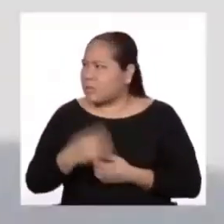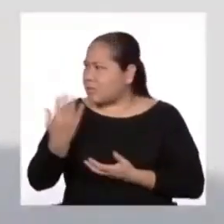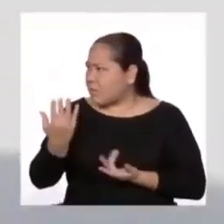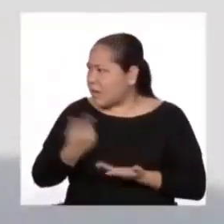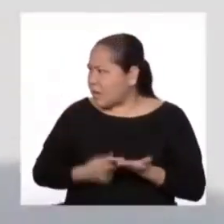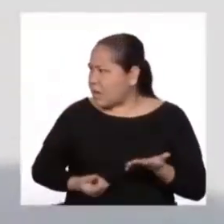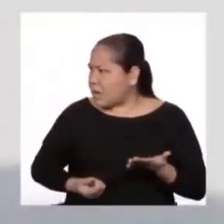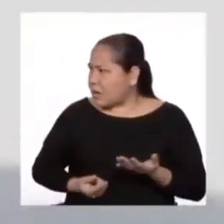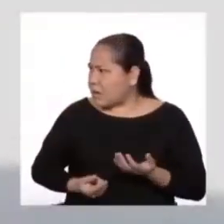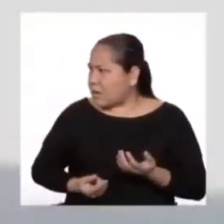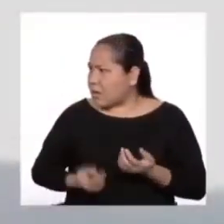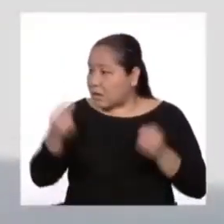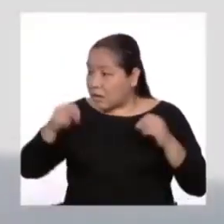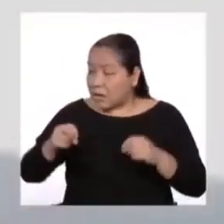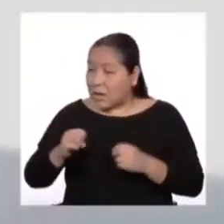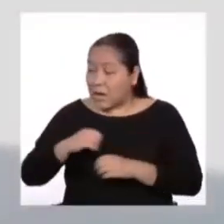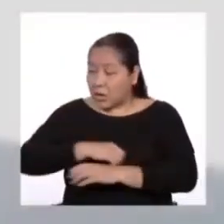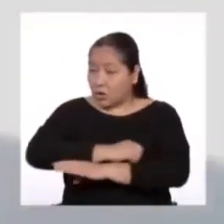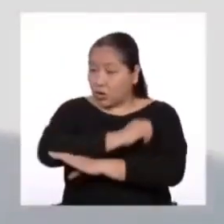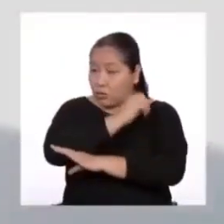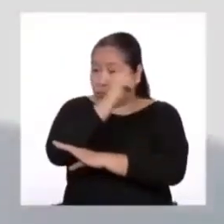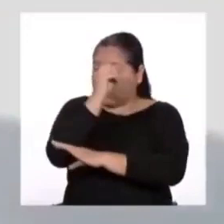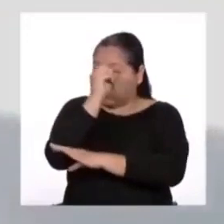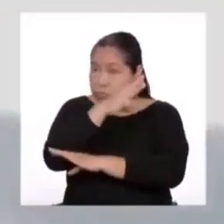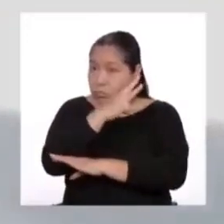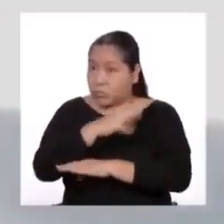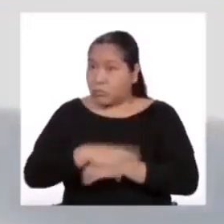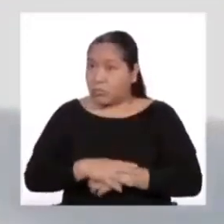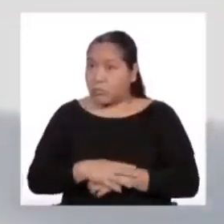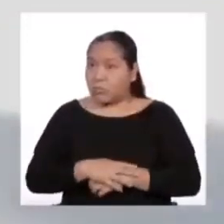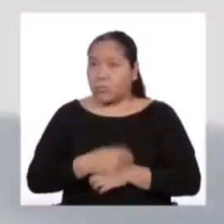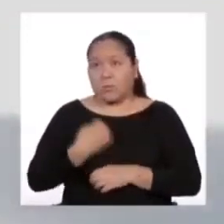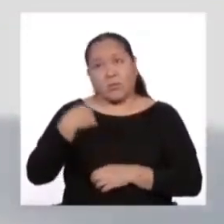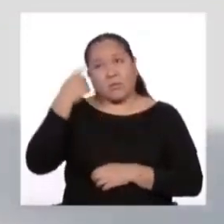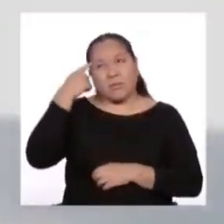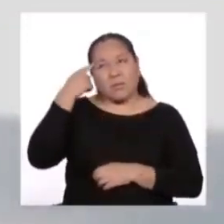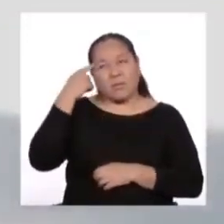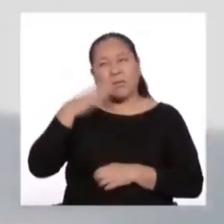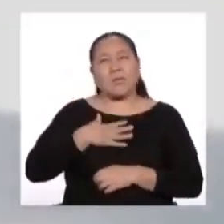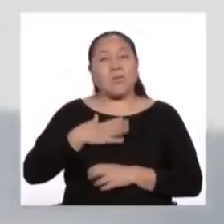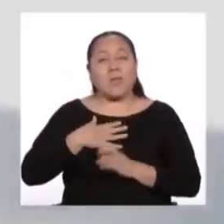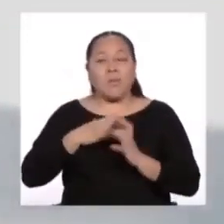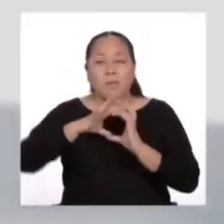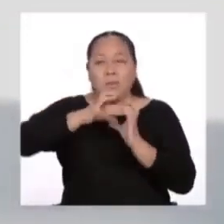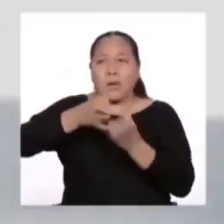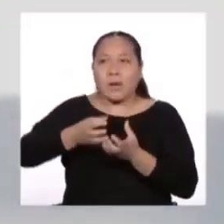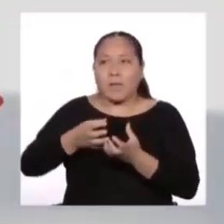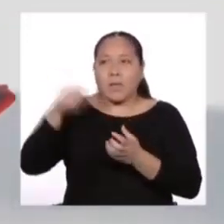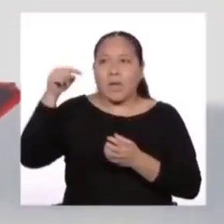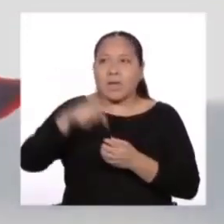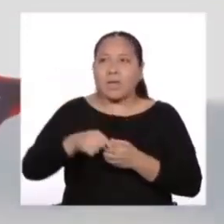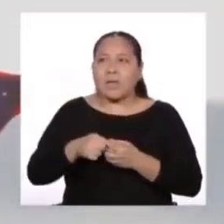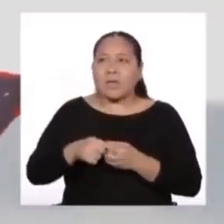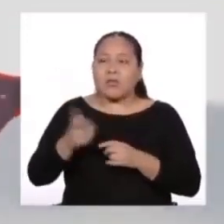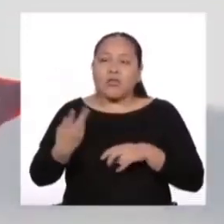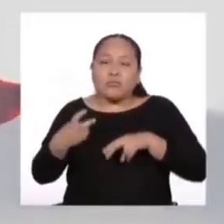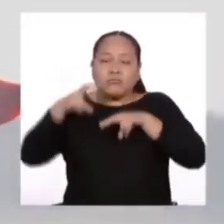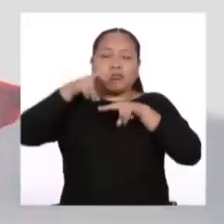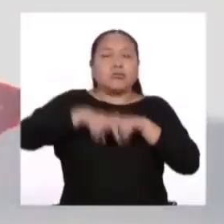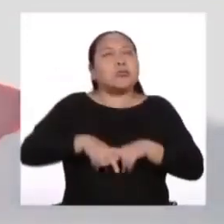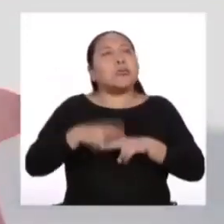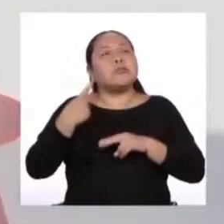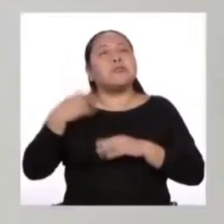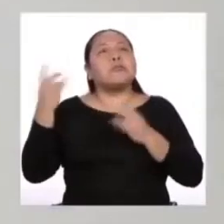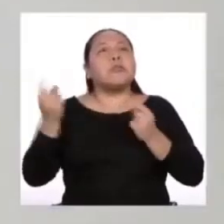qué? Que el sol se ponga. Siempre me creo que estoy en mi planeta. Allí basta con jalar una silla para ver el